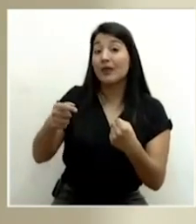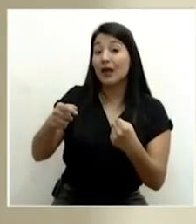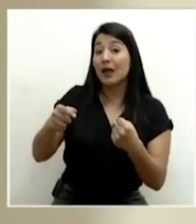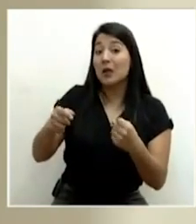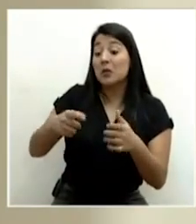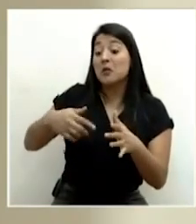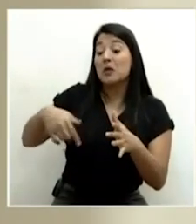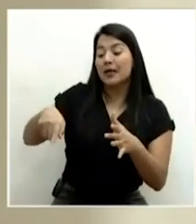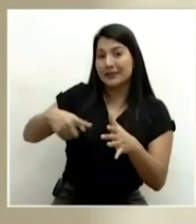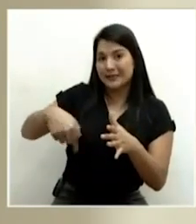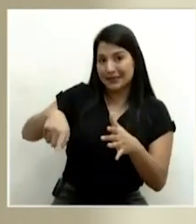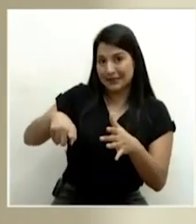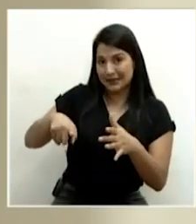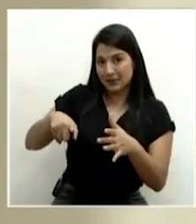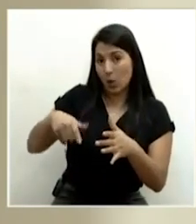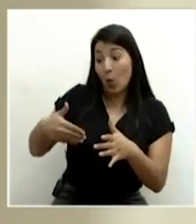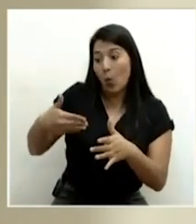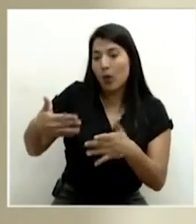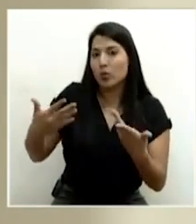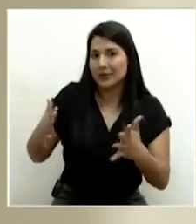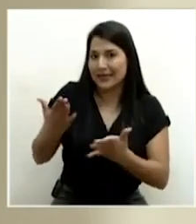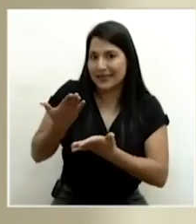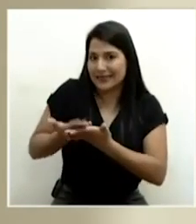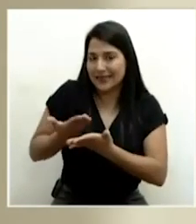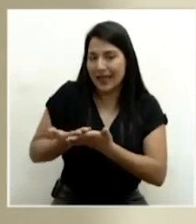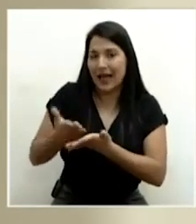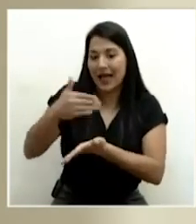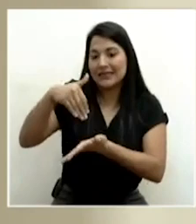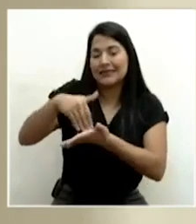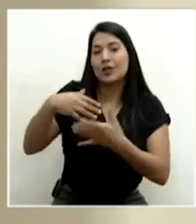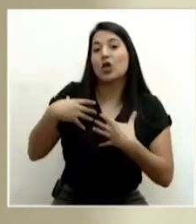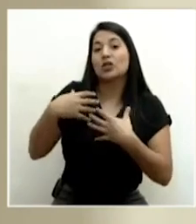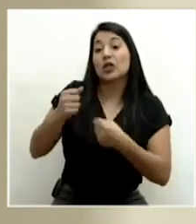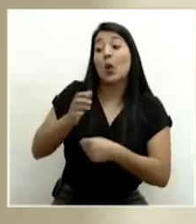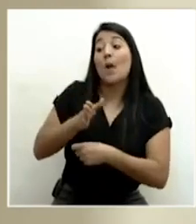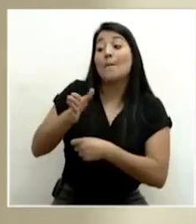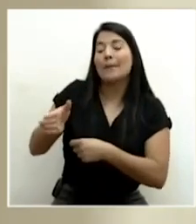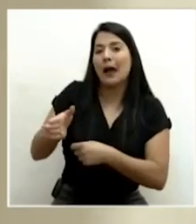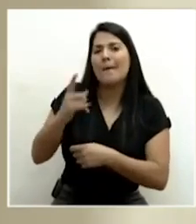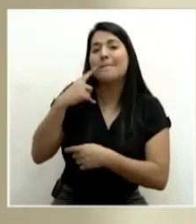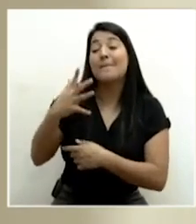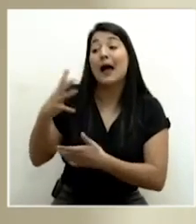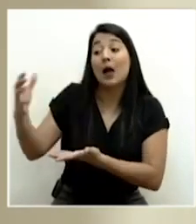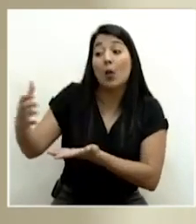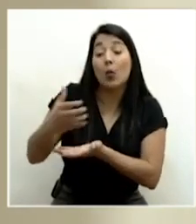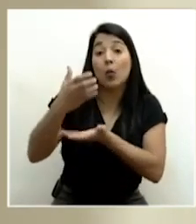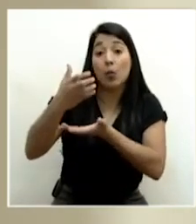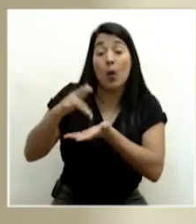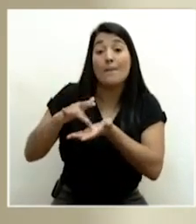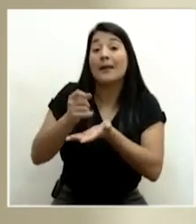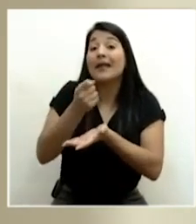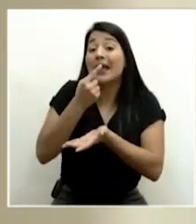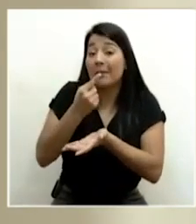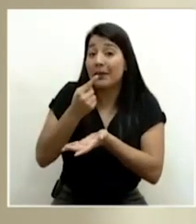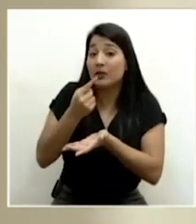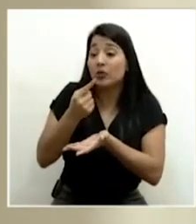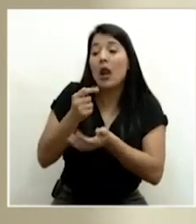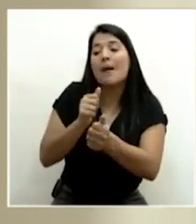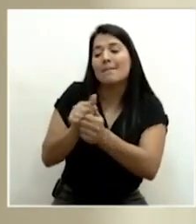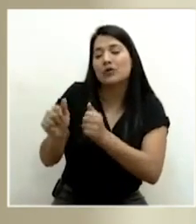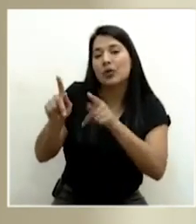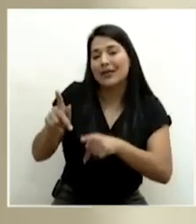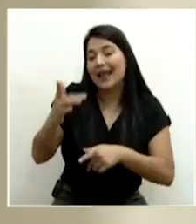cuando llegan a un centro de salud para recoger medicamentos, son personas que tienen algún padecimiento